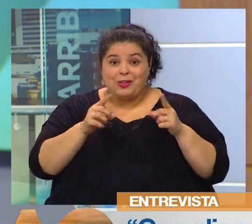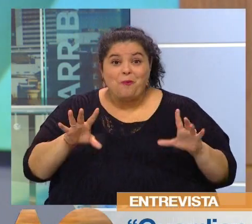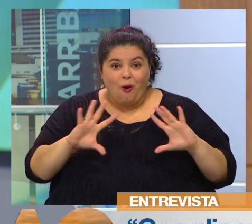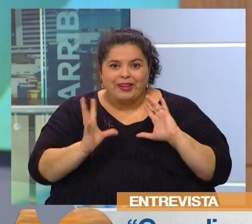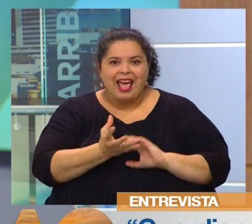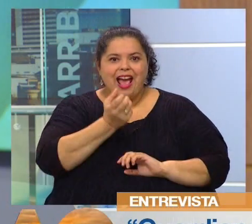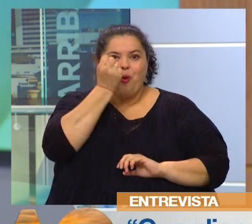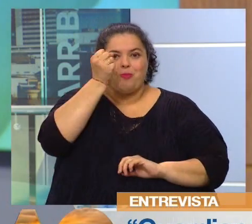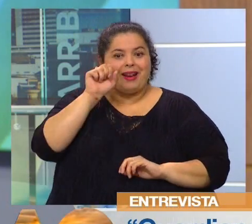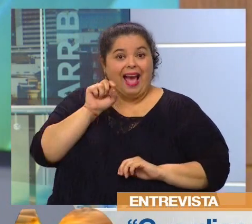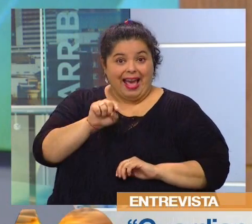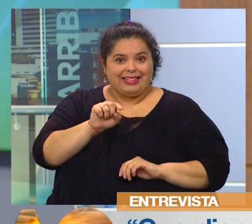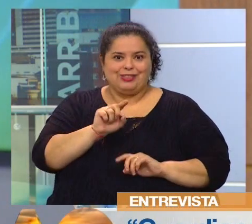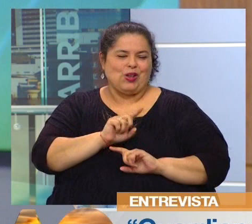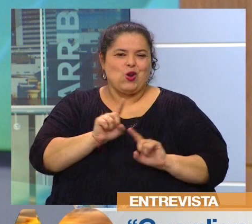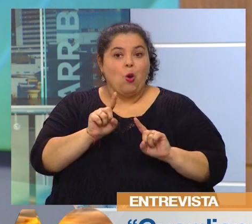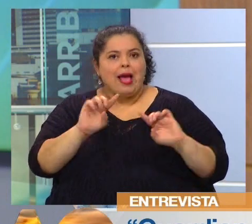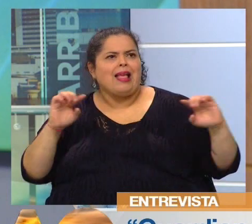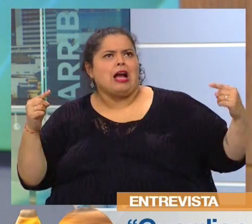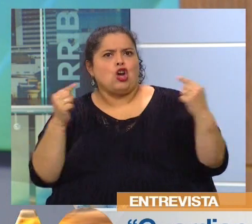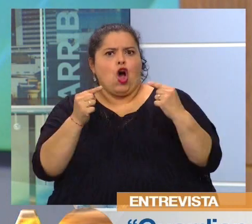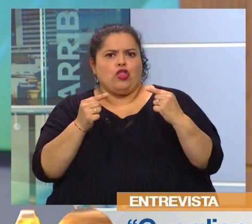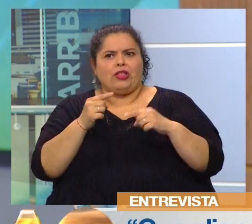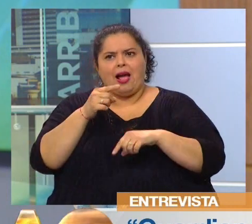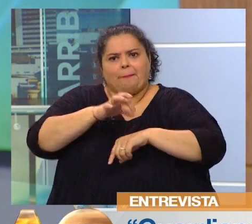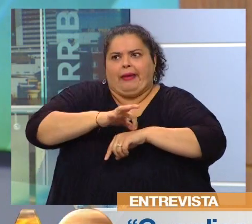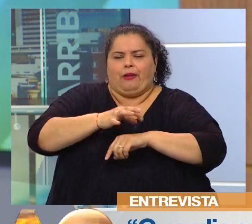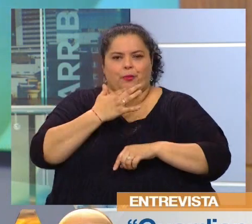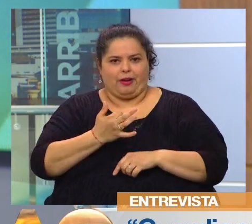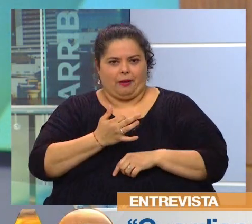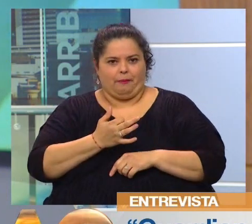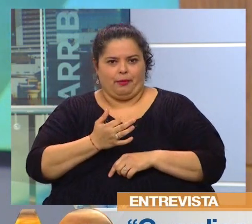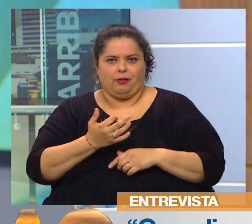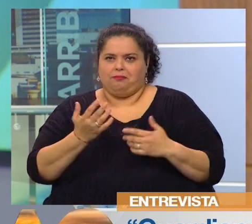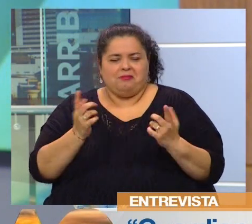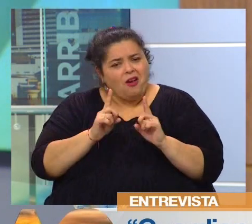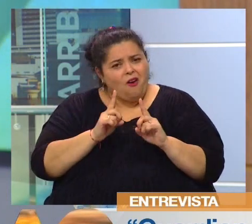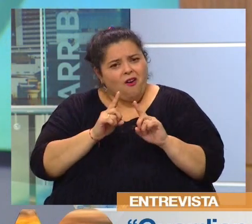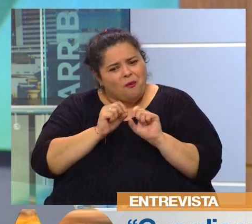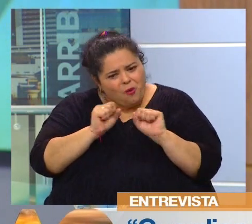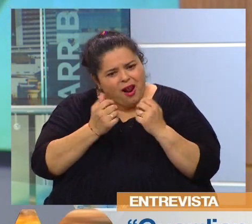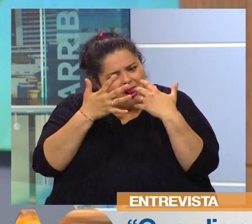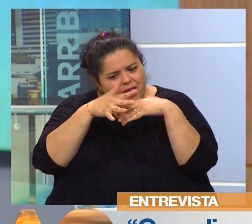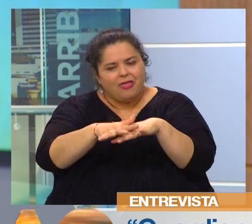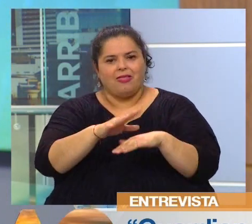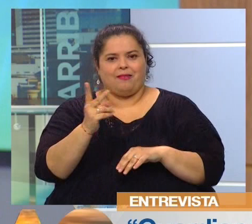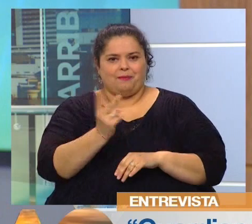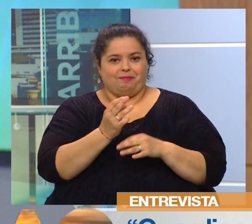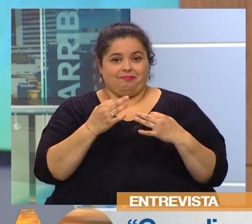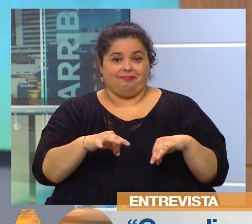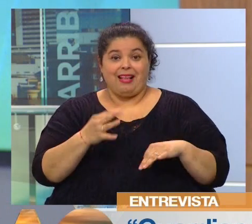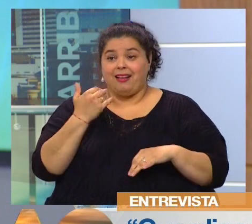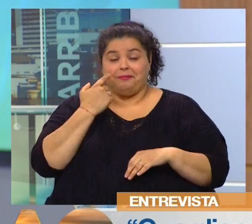y saber que eso no se pelea con lo médico hegemónico o lo que conocemos como